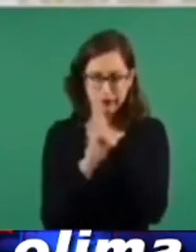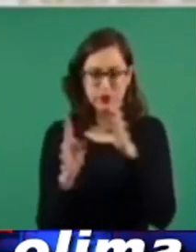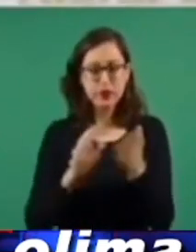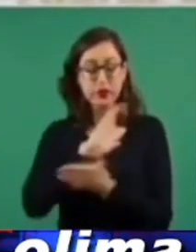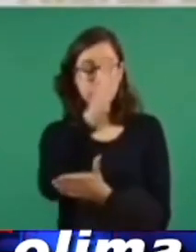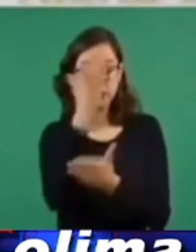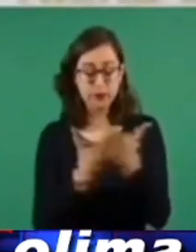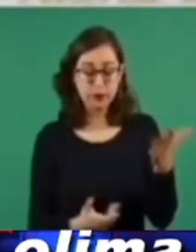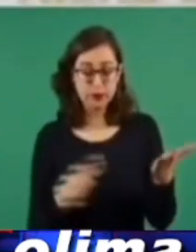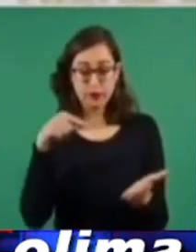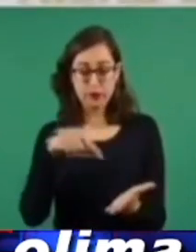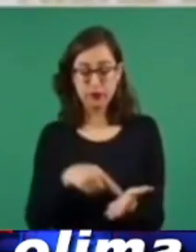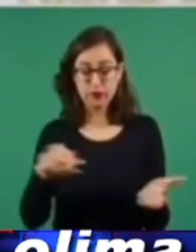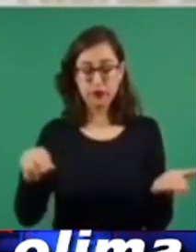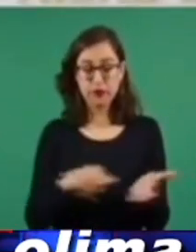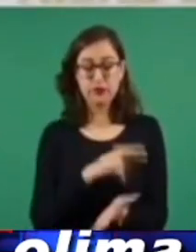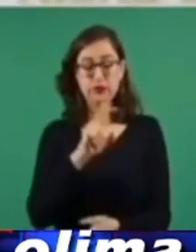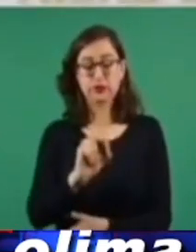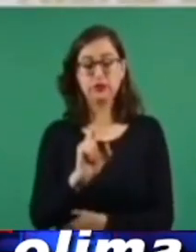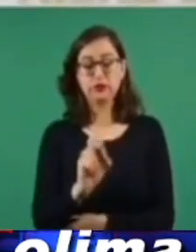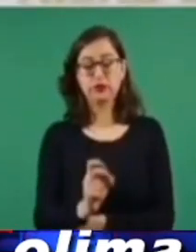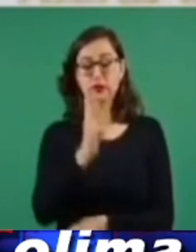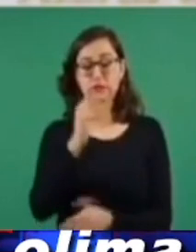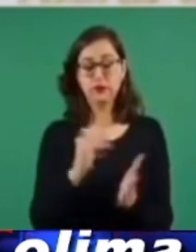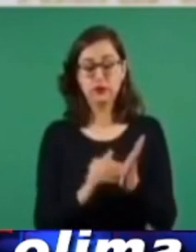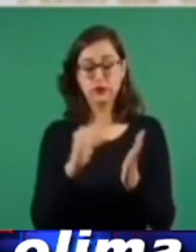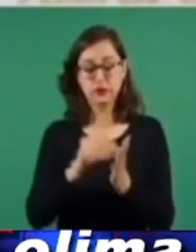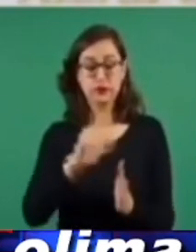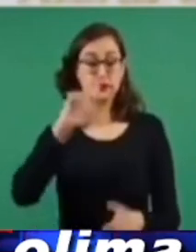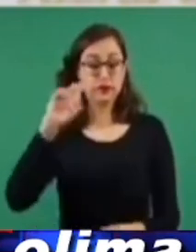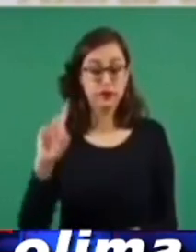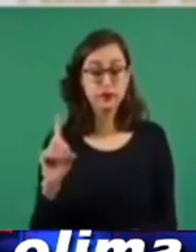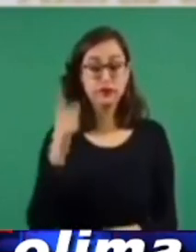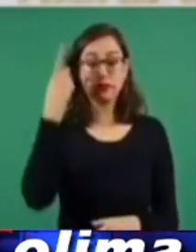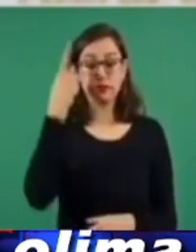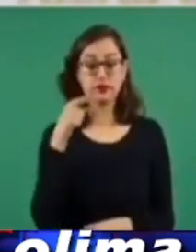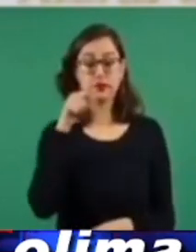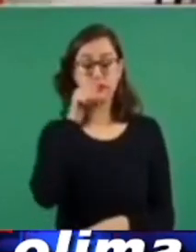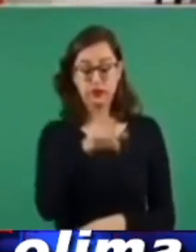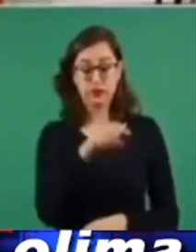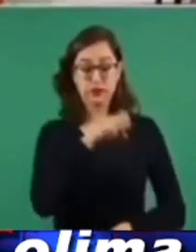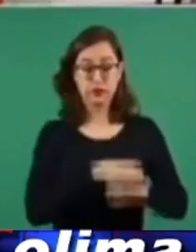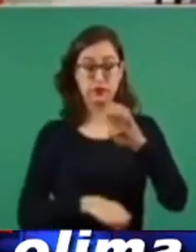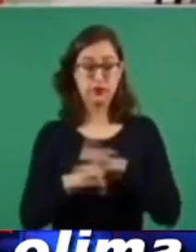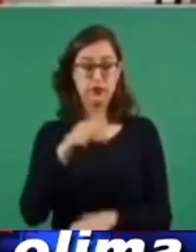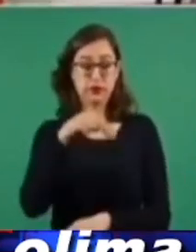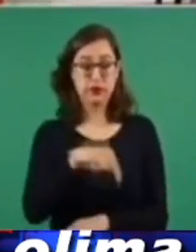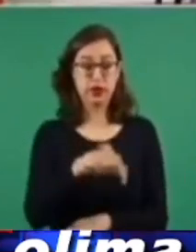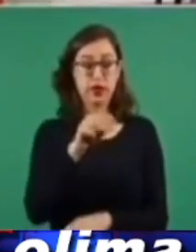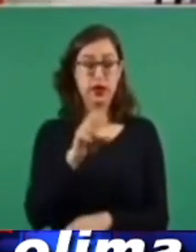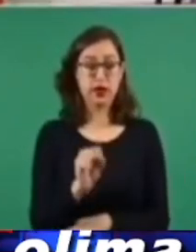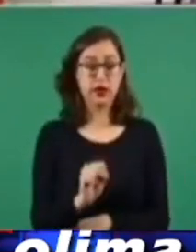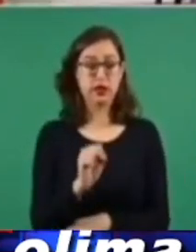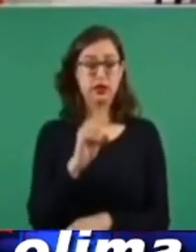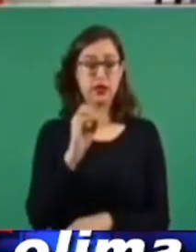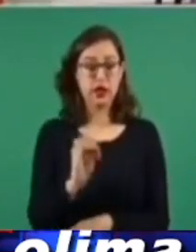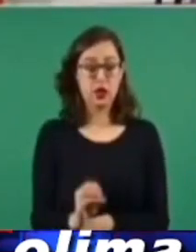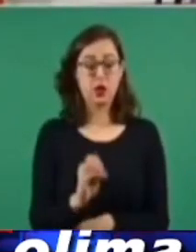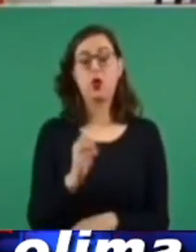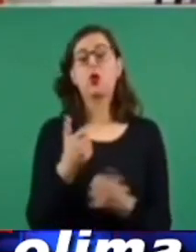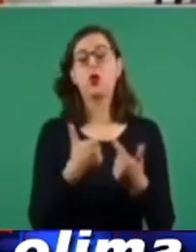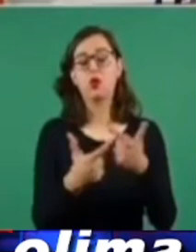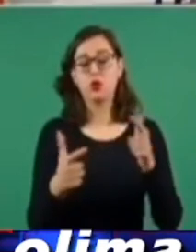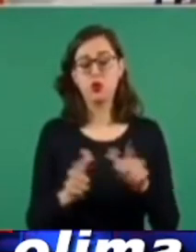32 millones de dólares desarrollado por la empresa israelí NCO Group, al que